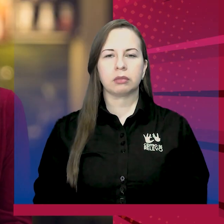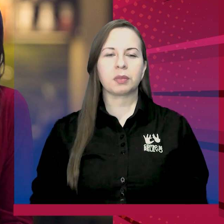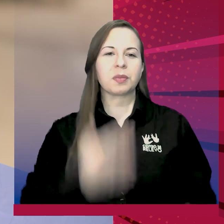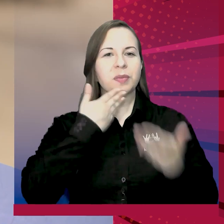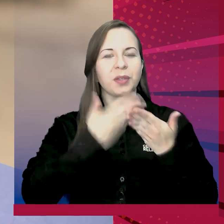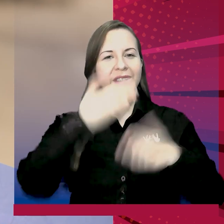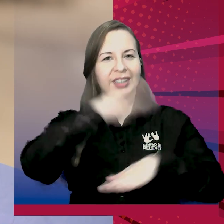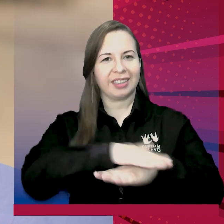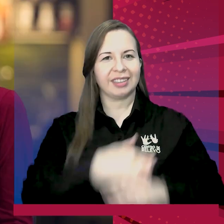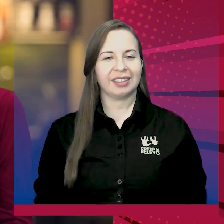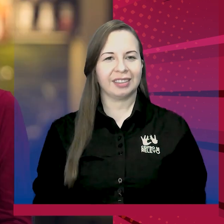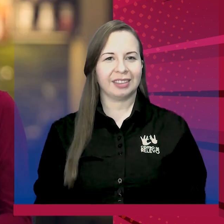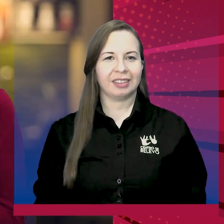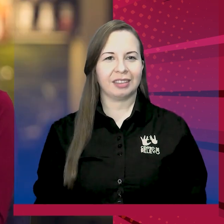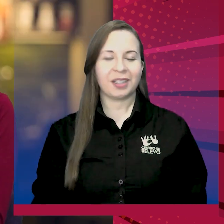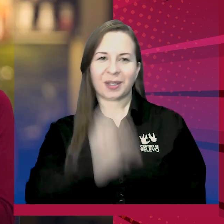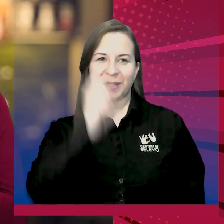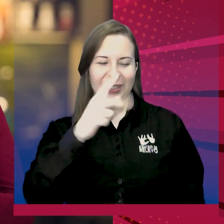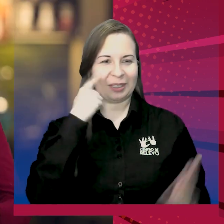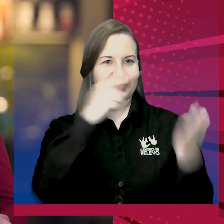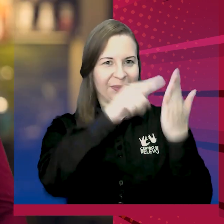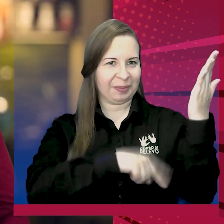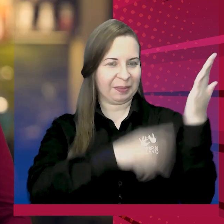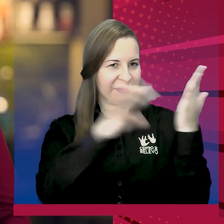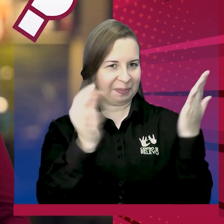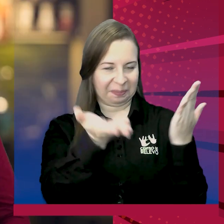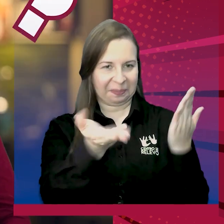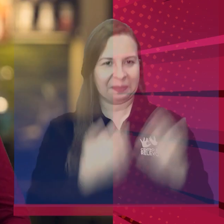Buenas tardes. No escucho. Ah, ok. Aquí está el menú.